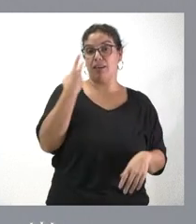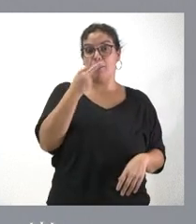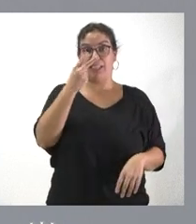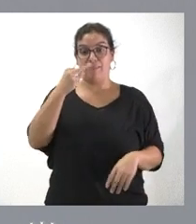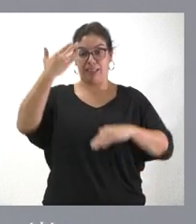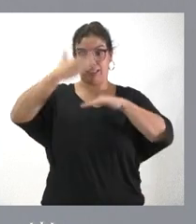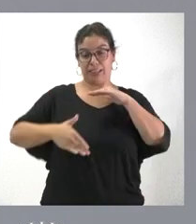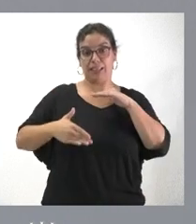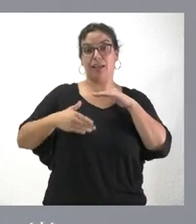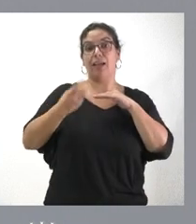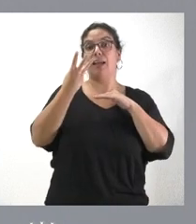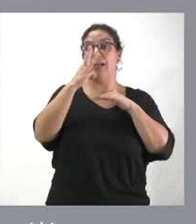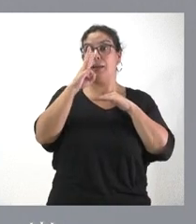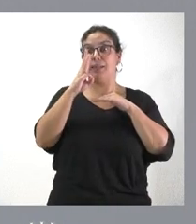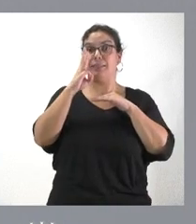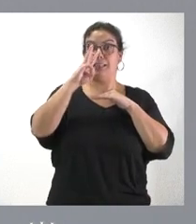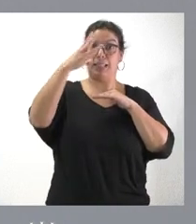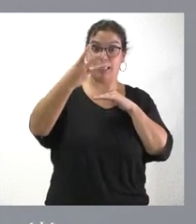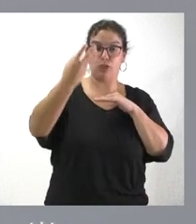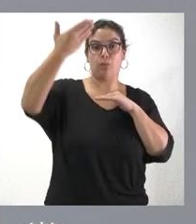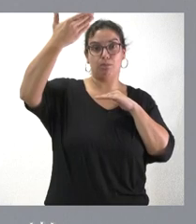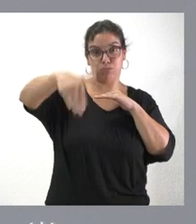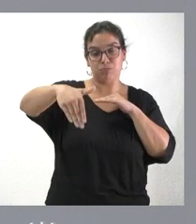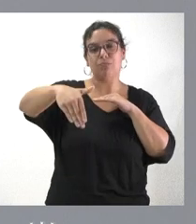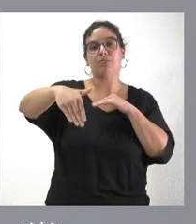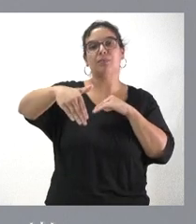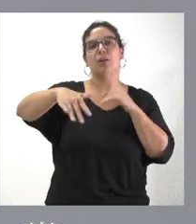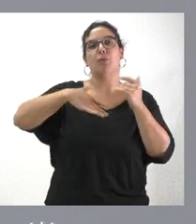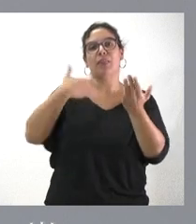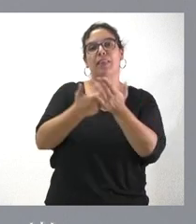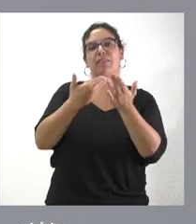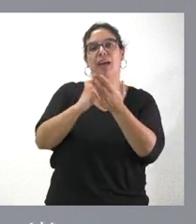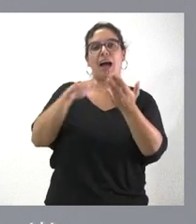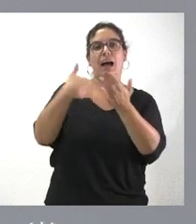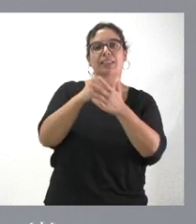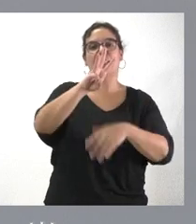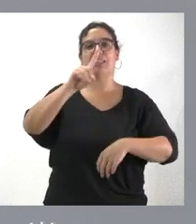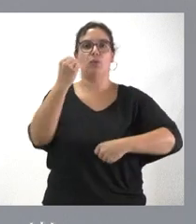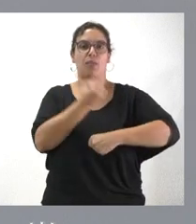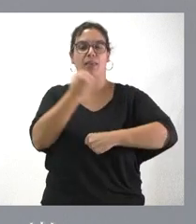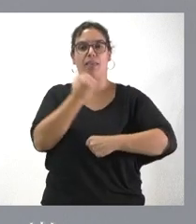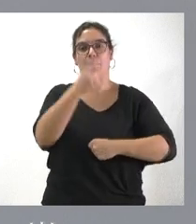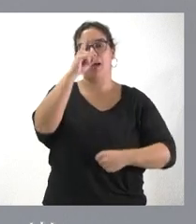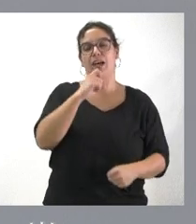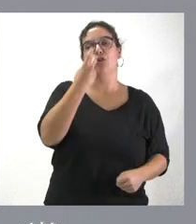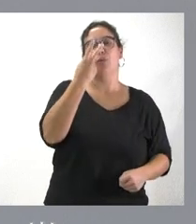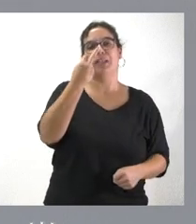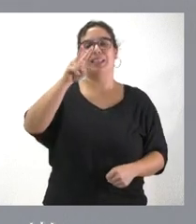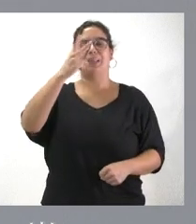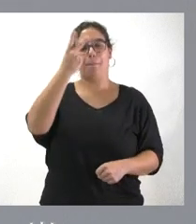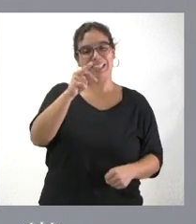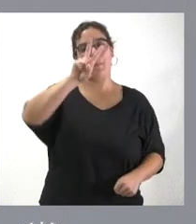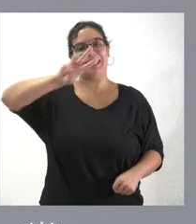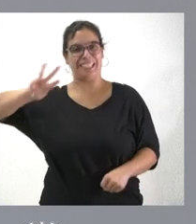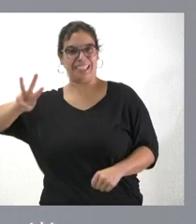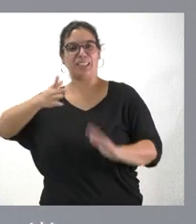respecto de esa regla N más 3, tiene capacidad de presentar certificaciones hasta el 31 de diciembre del año 23. Y, por tanto,